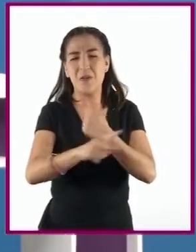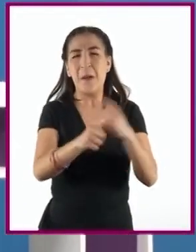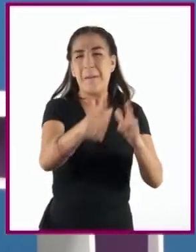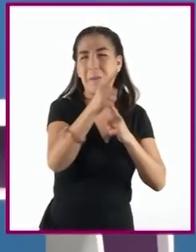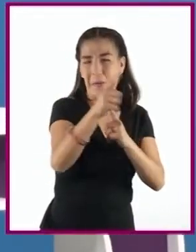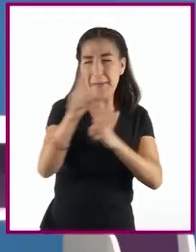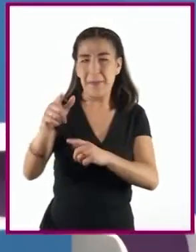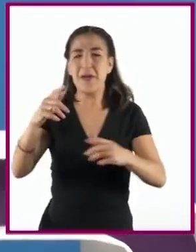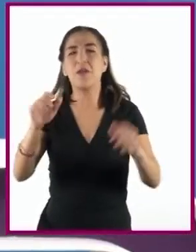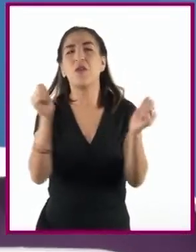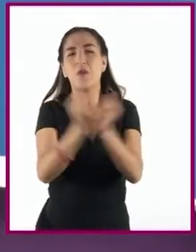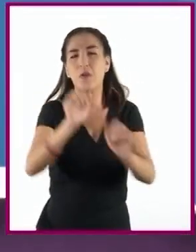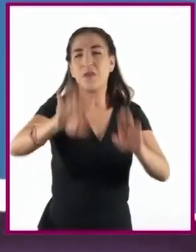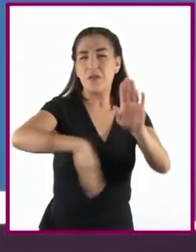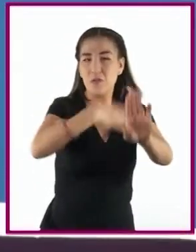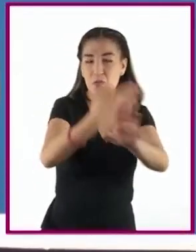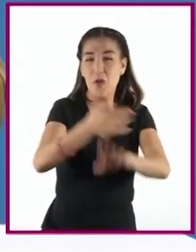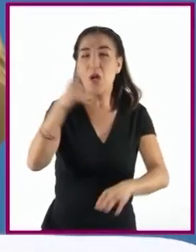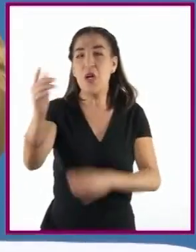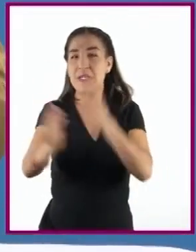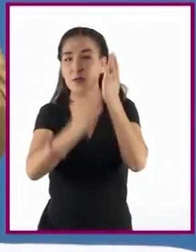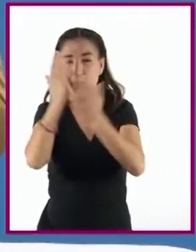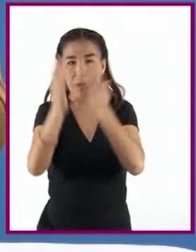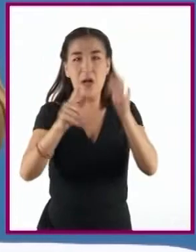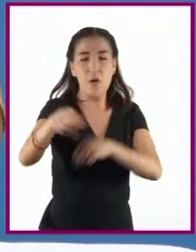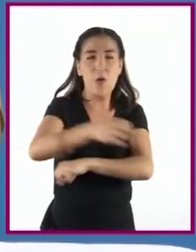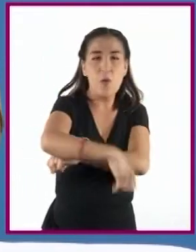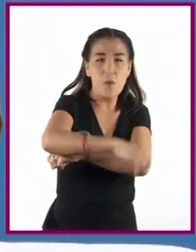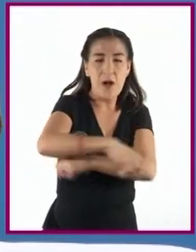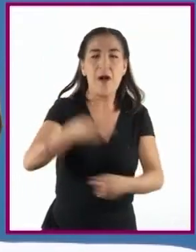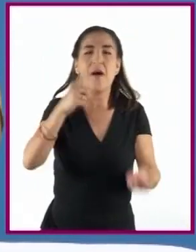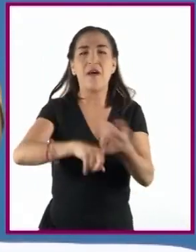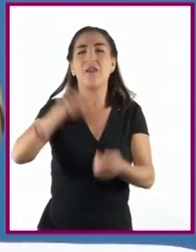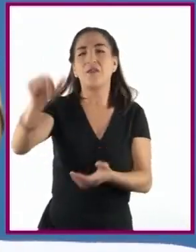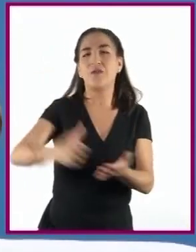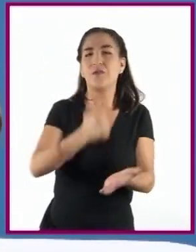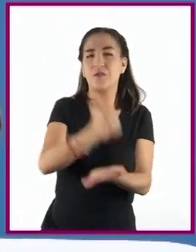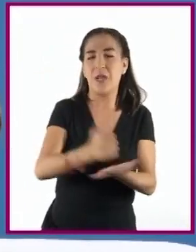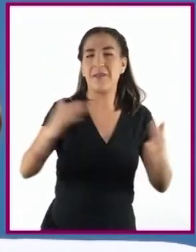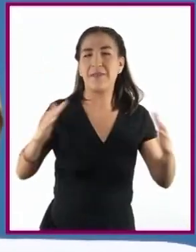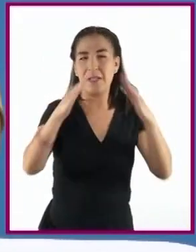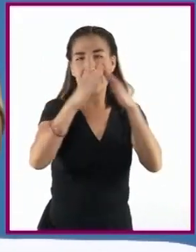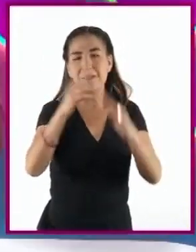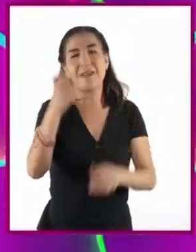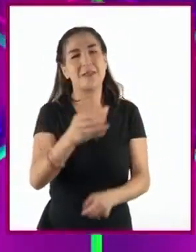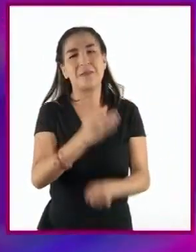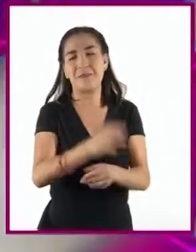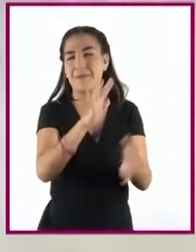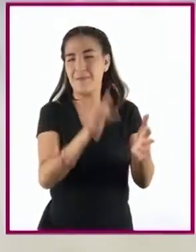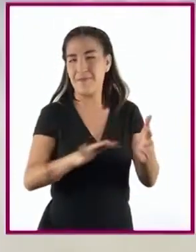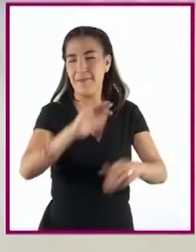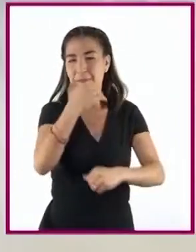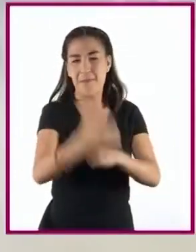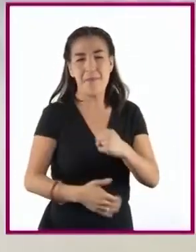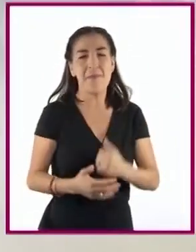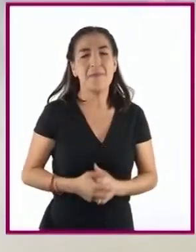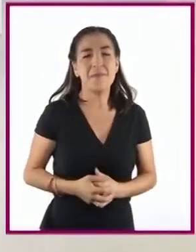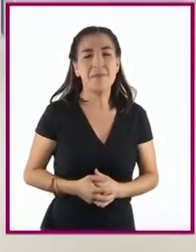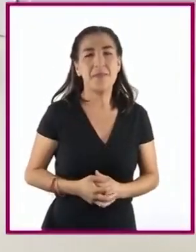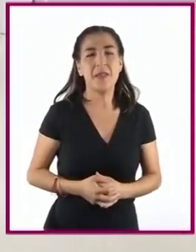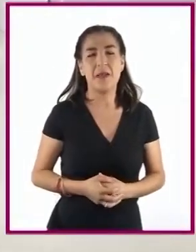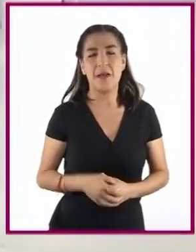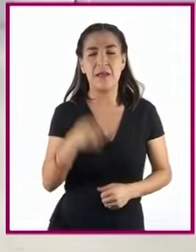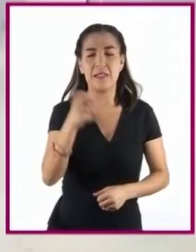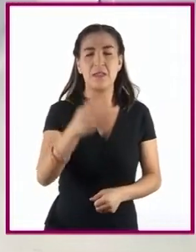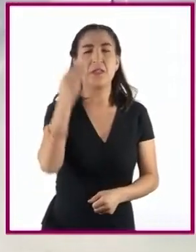estudiantes y obreros que manifestaban en Ciudad Tlatelolco. Hasta aquí la lectura. El periodo que